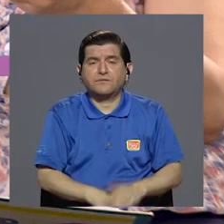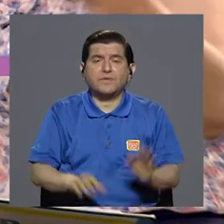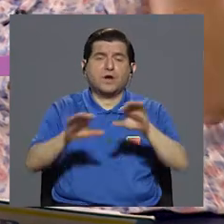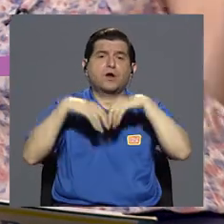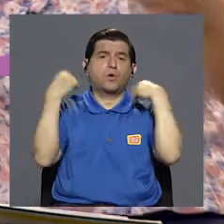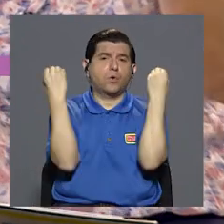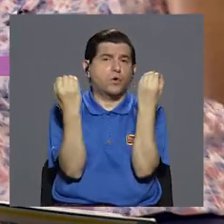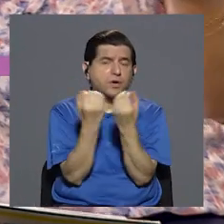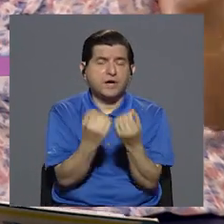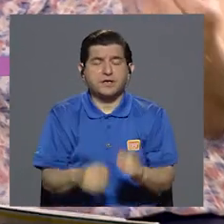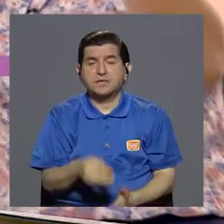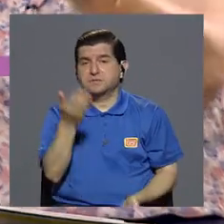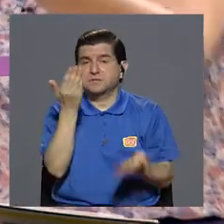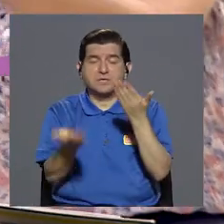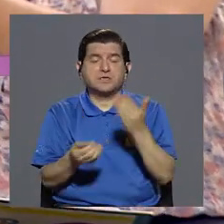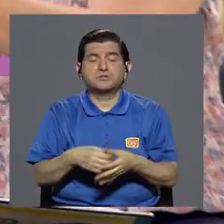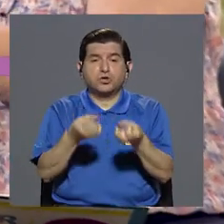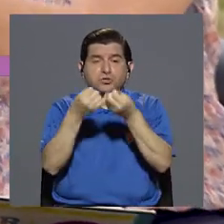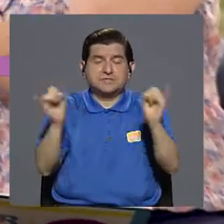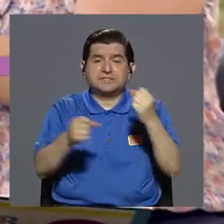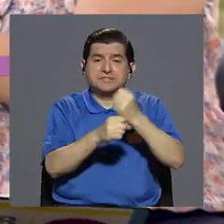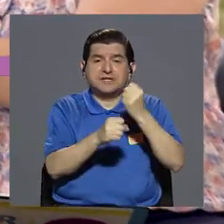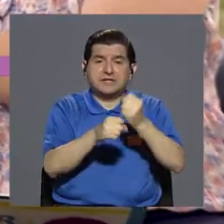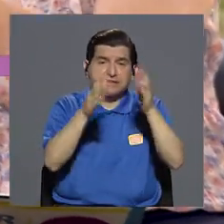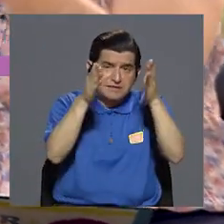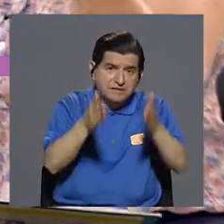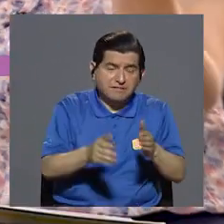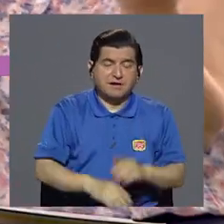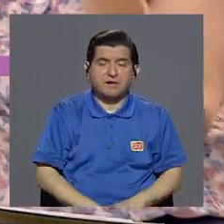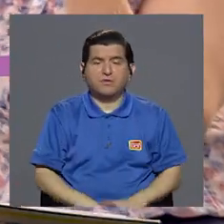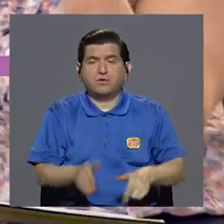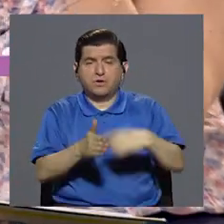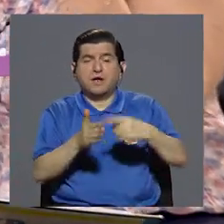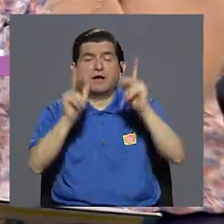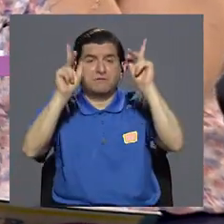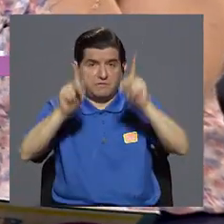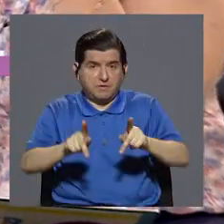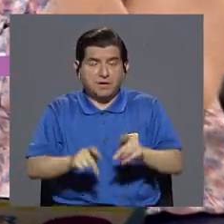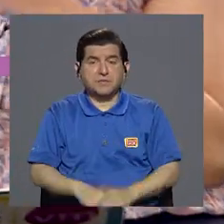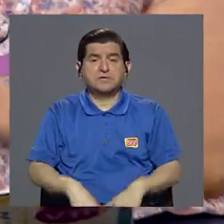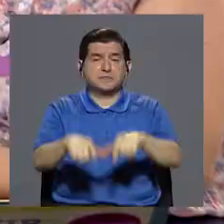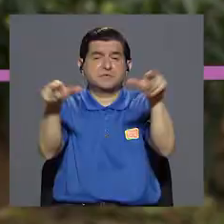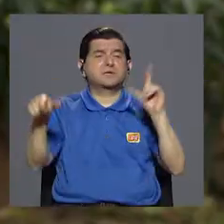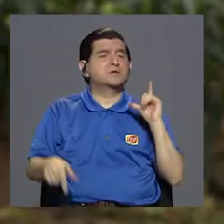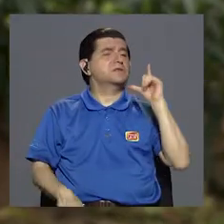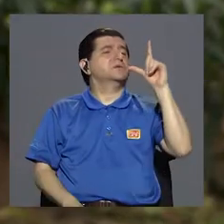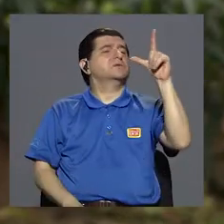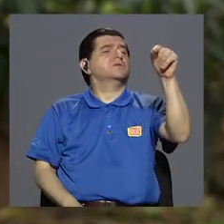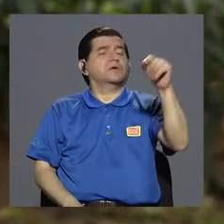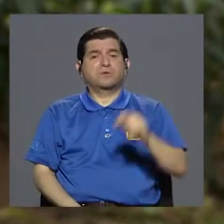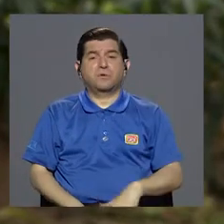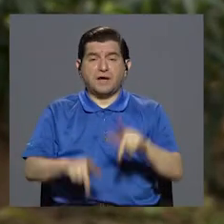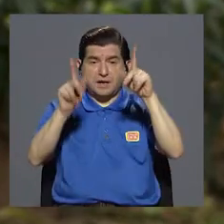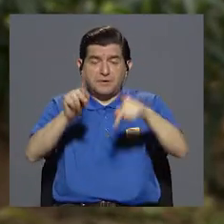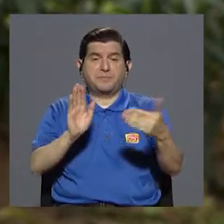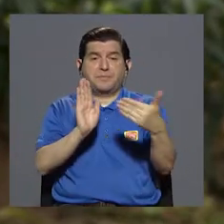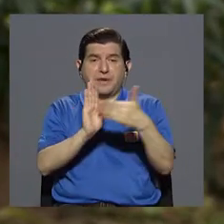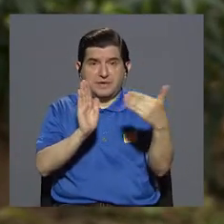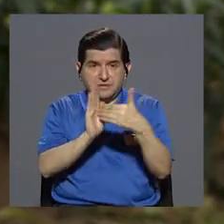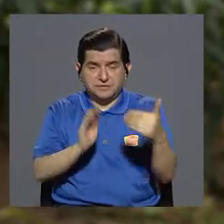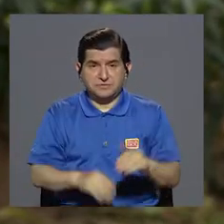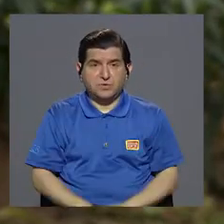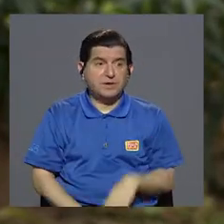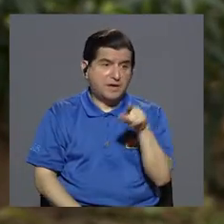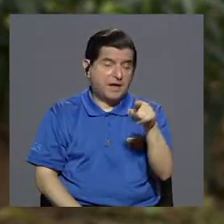o sea, las organizaciones se quedarían sin esos trabajadores. Exactamente, y a veces son personas, digamos, de zonas rurales que la persona